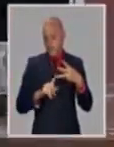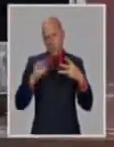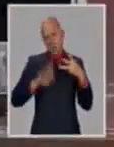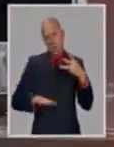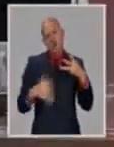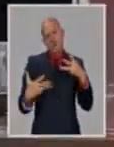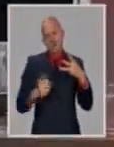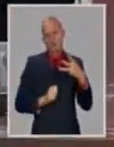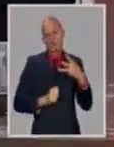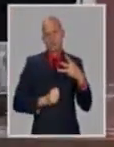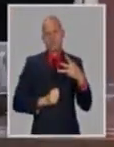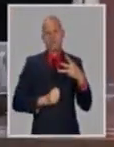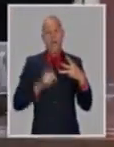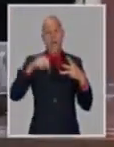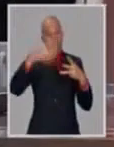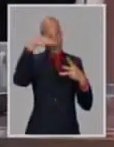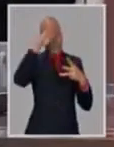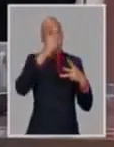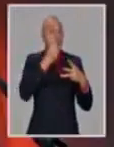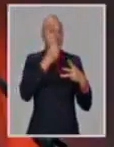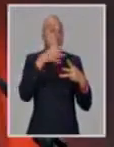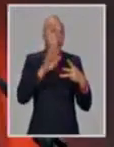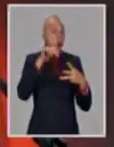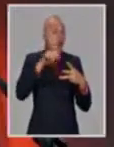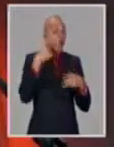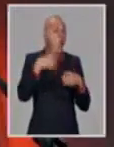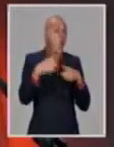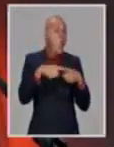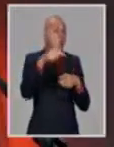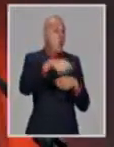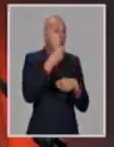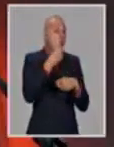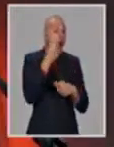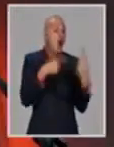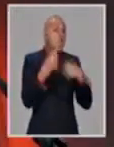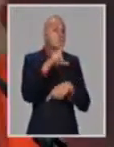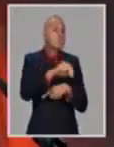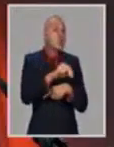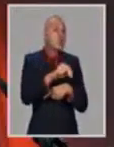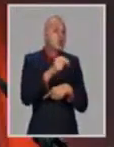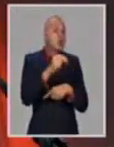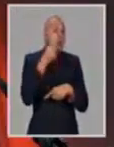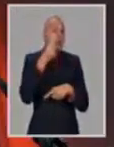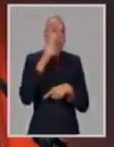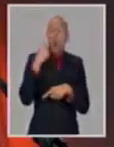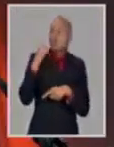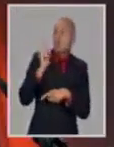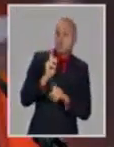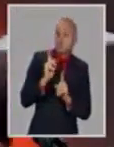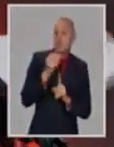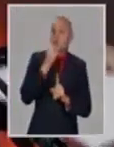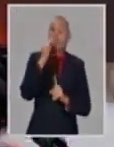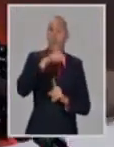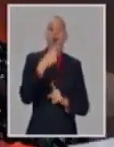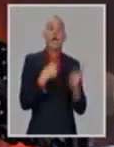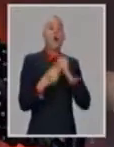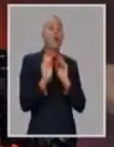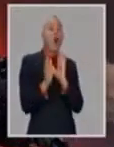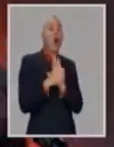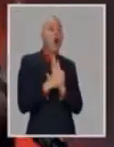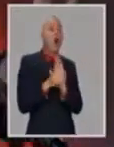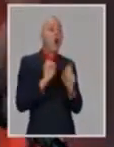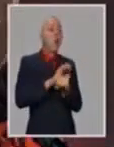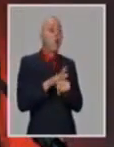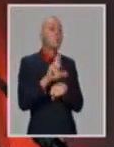una tan fuerte, pero para aquí. identificada en otro lugar, pero la estamos identificando nosotros. Entonces, esto es un problema dinámico.